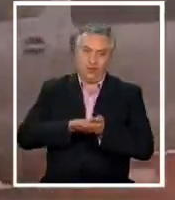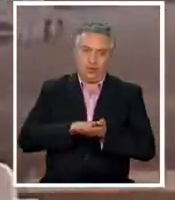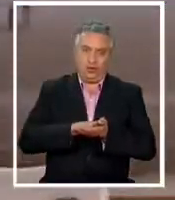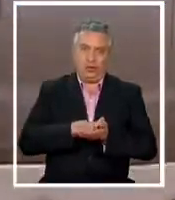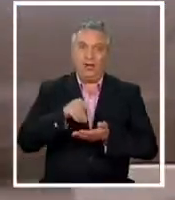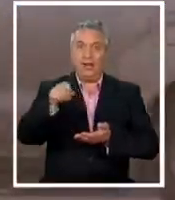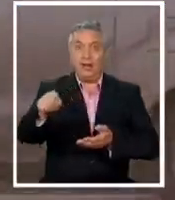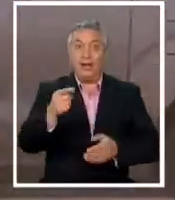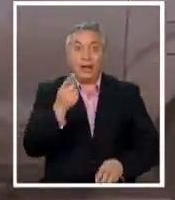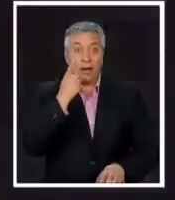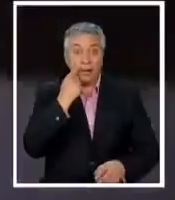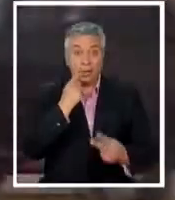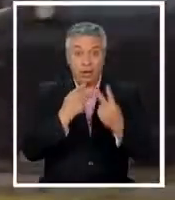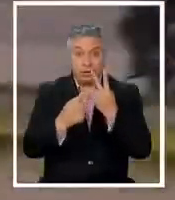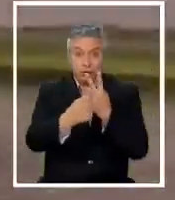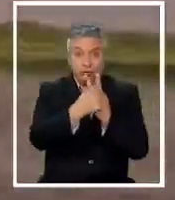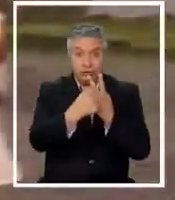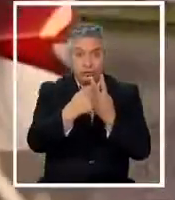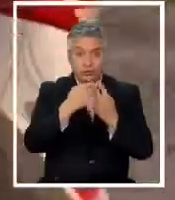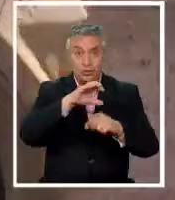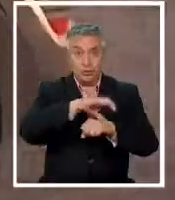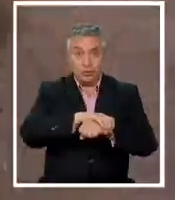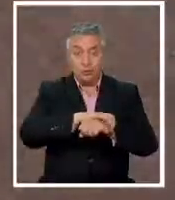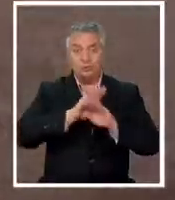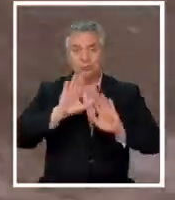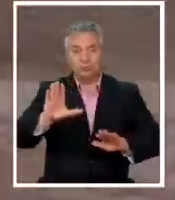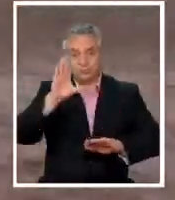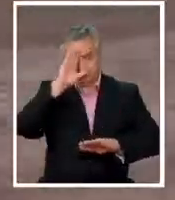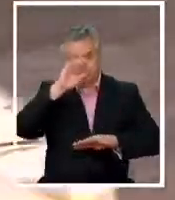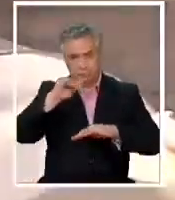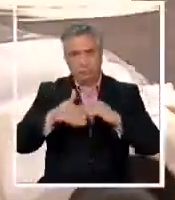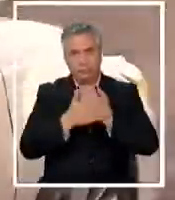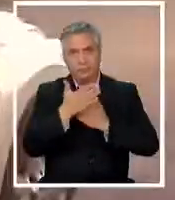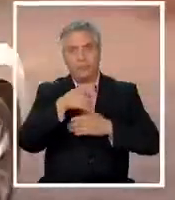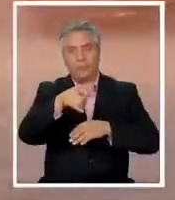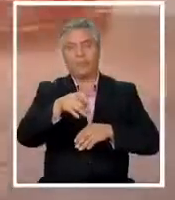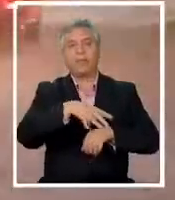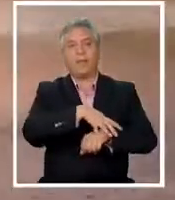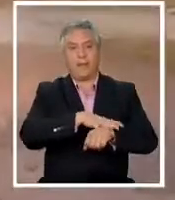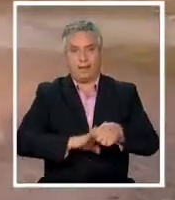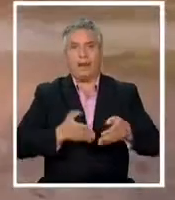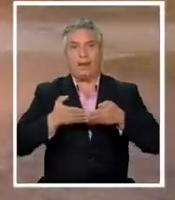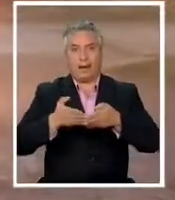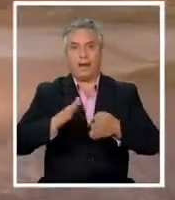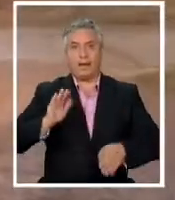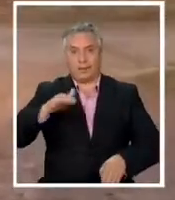y el cabo pasarán la noche en calidad de detenidos en la base naval de Talcahuac.